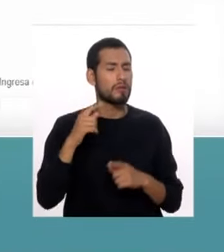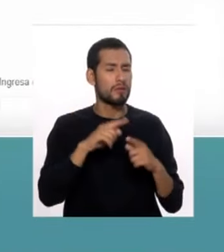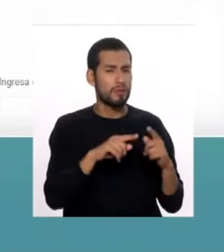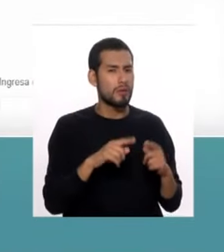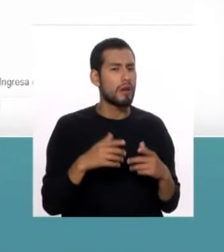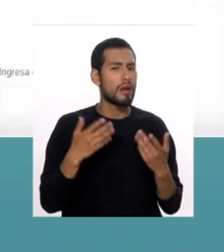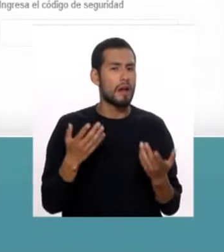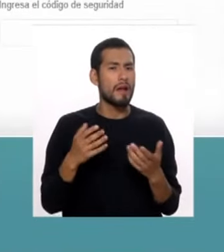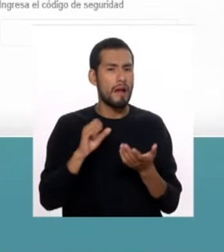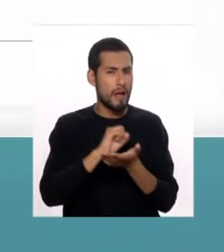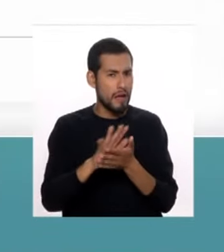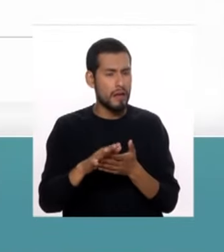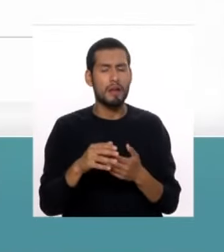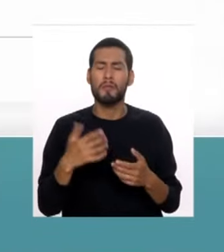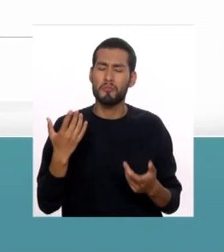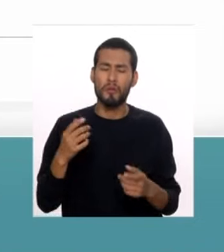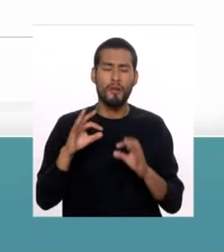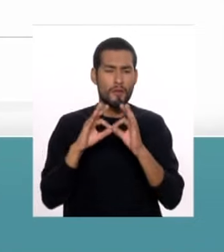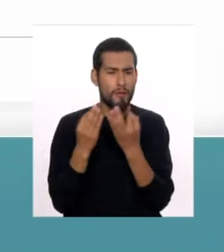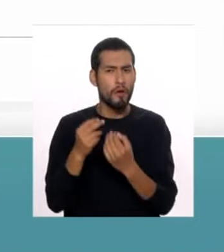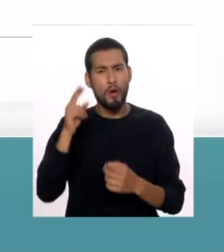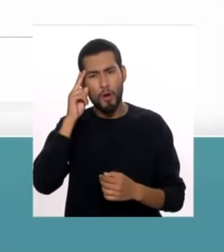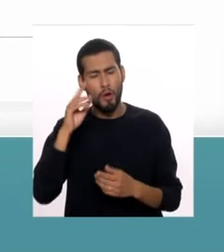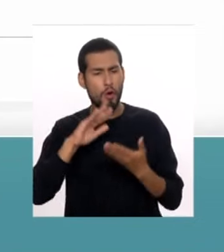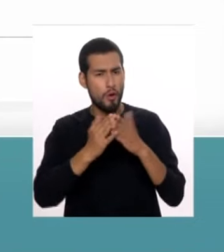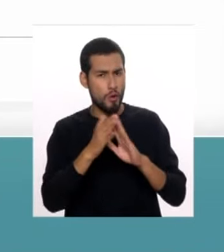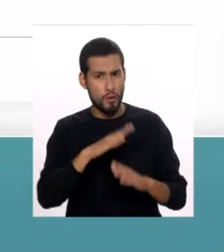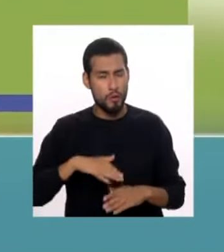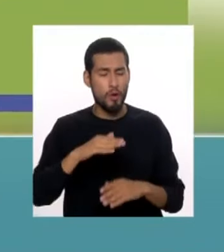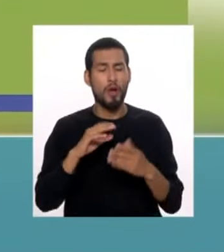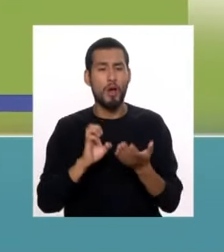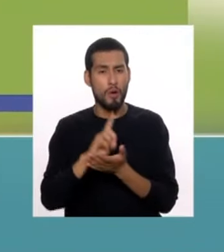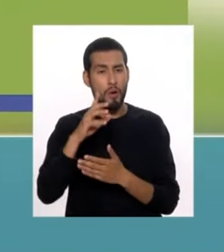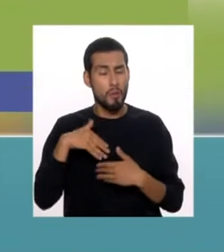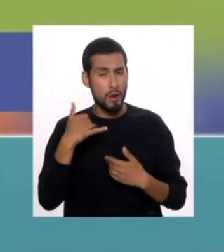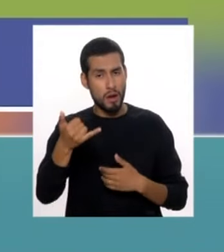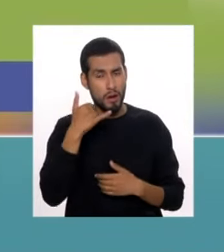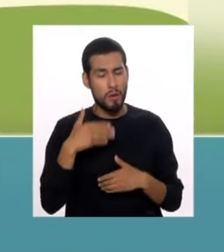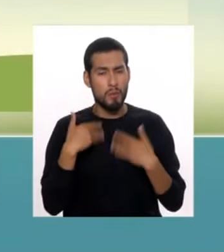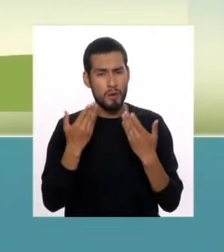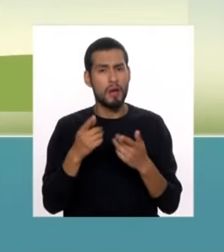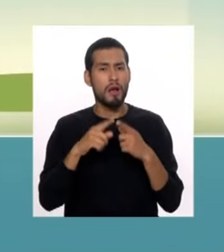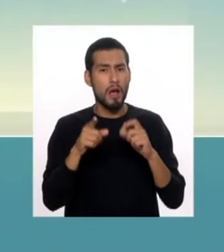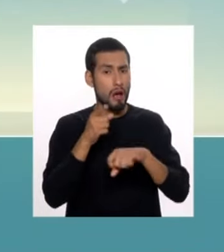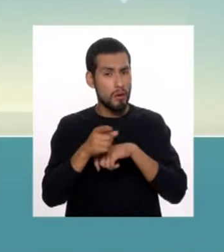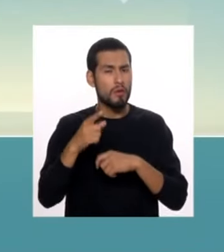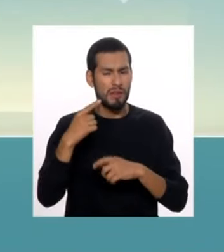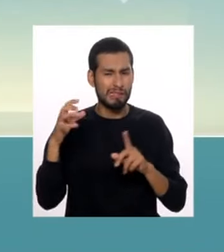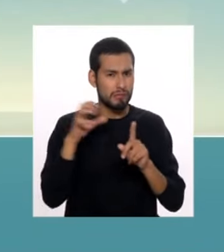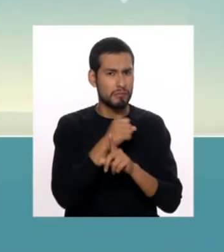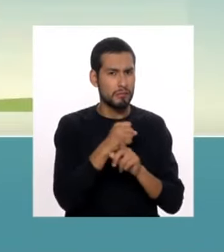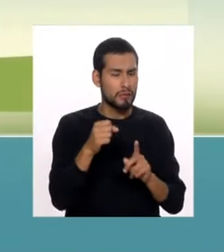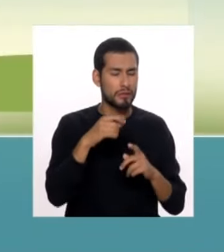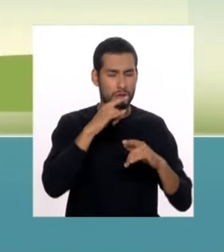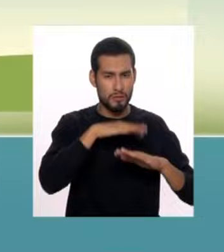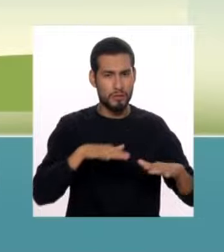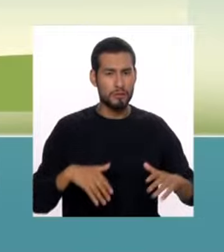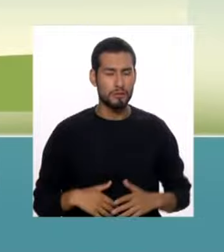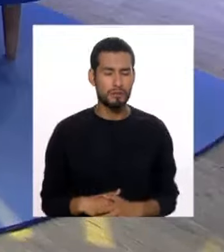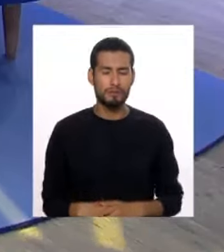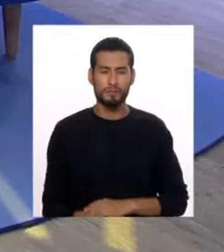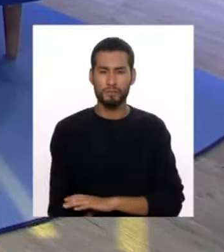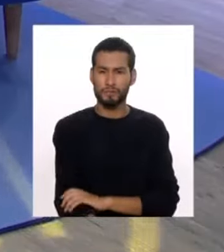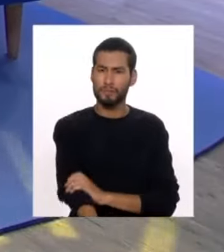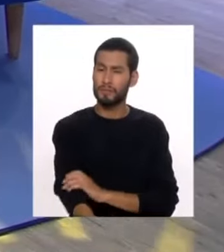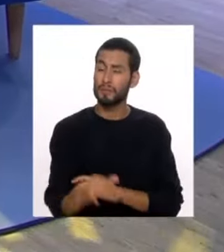familias, los docentes, la comunidad educativa en pleno pueden llamar y presentar su reporte de violencia escolar. Ahora, hay